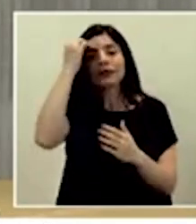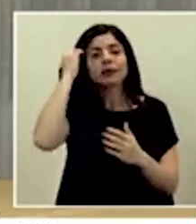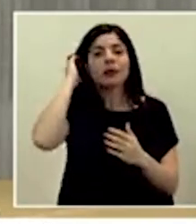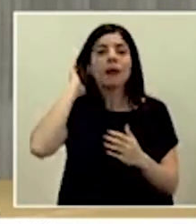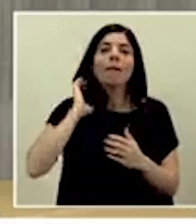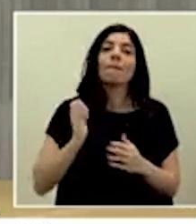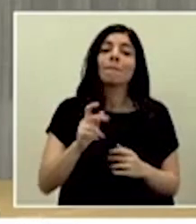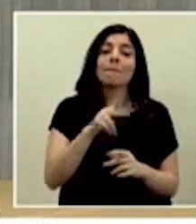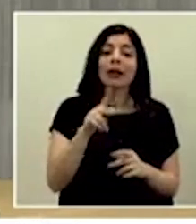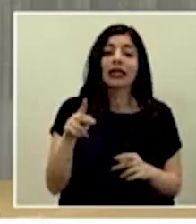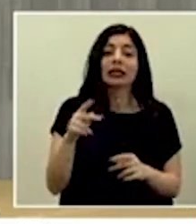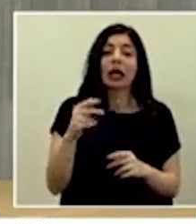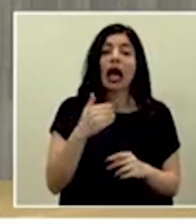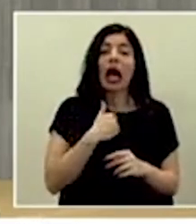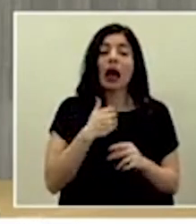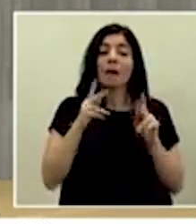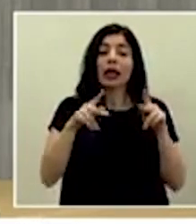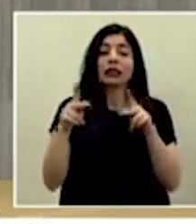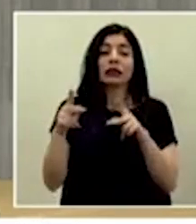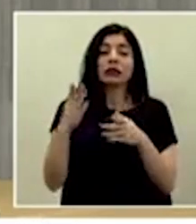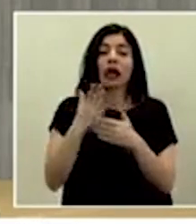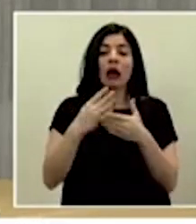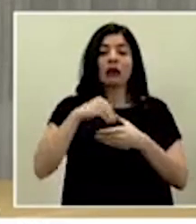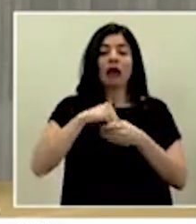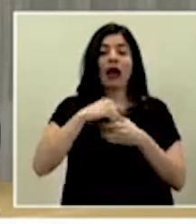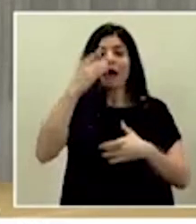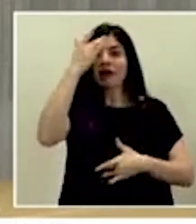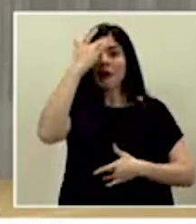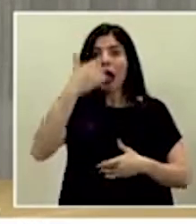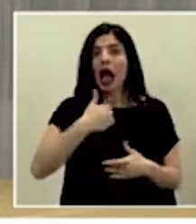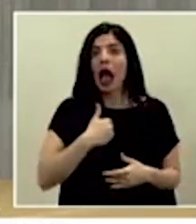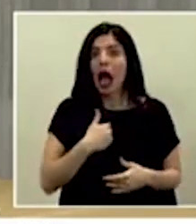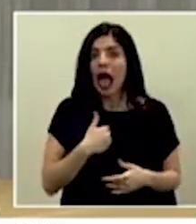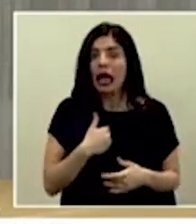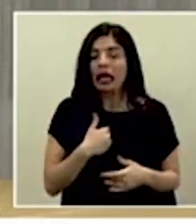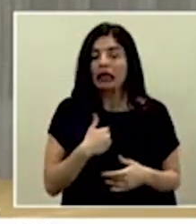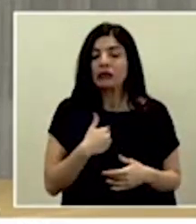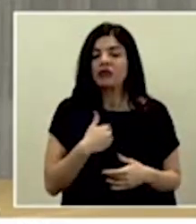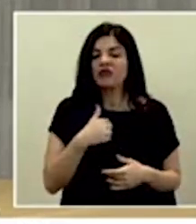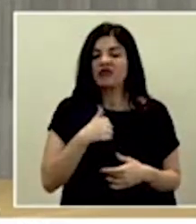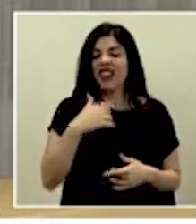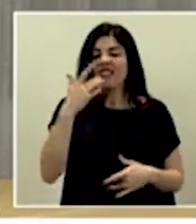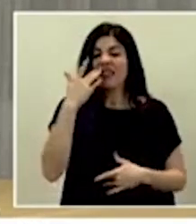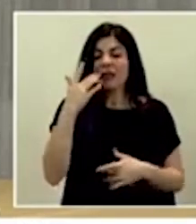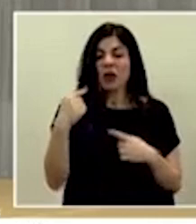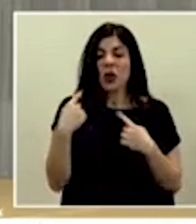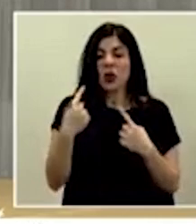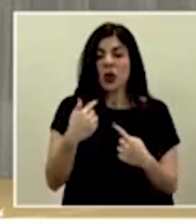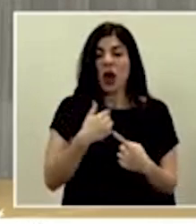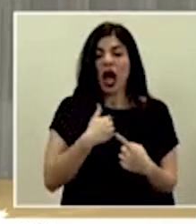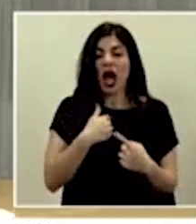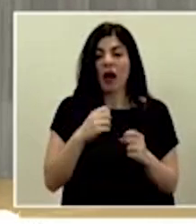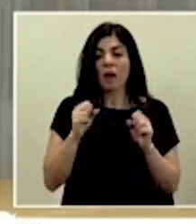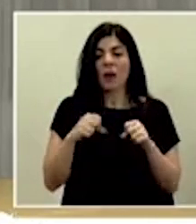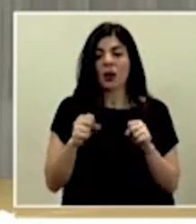alguna comorbilidad, alguna enfermedad que pueda complicar una